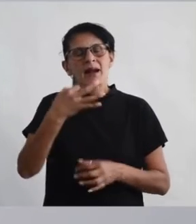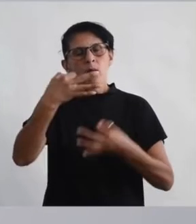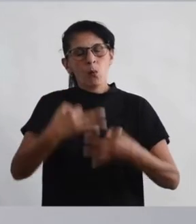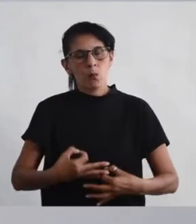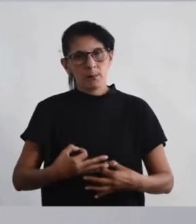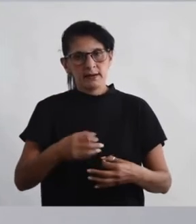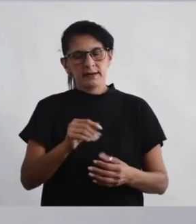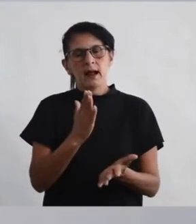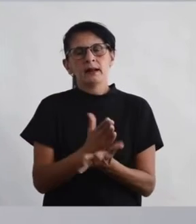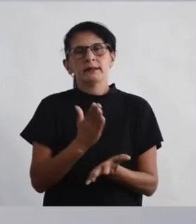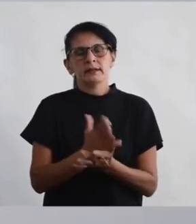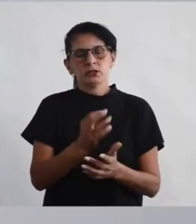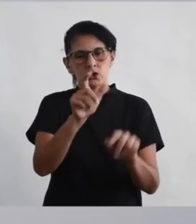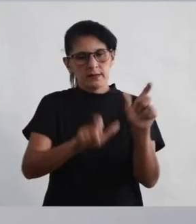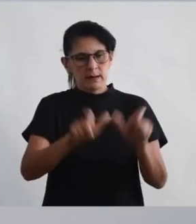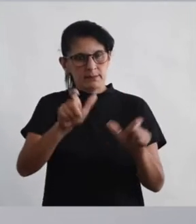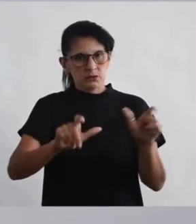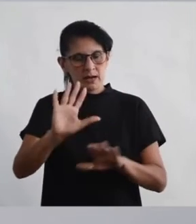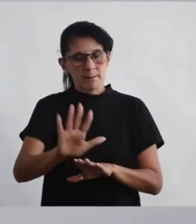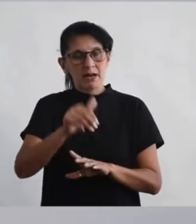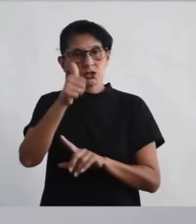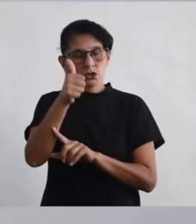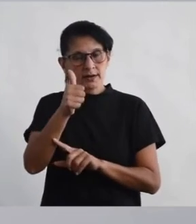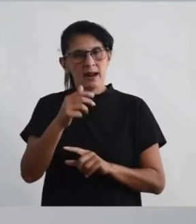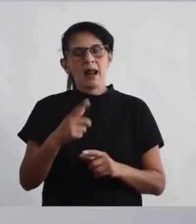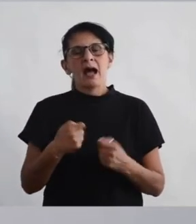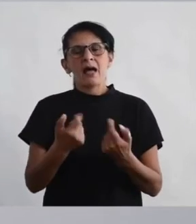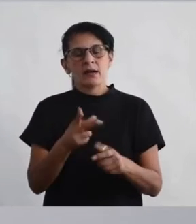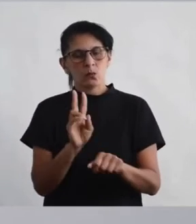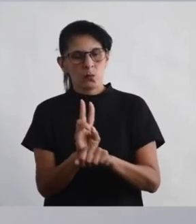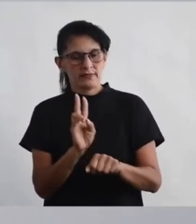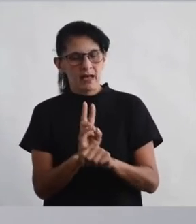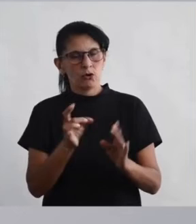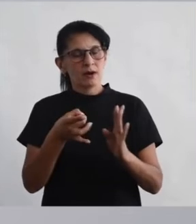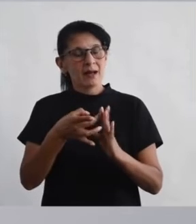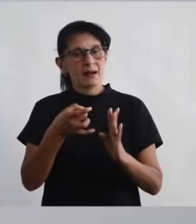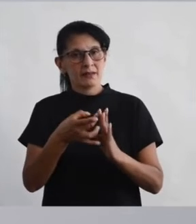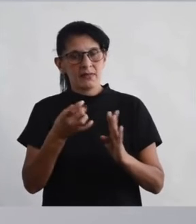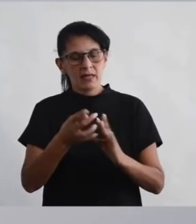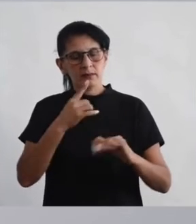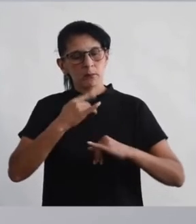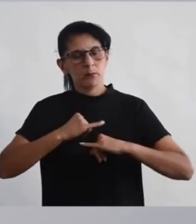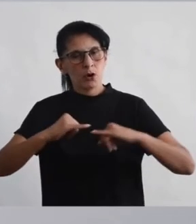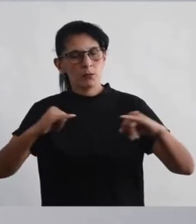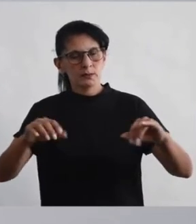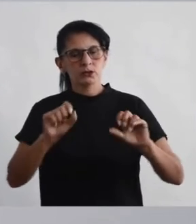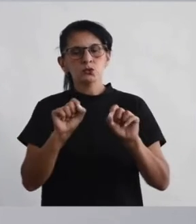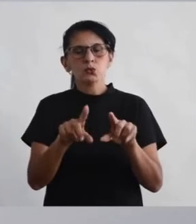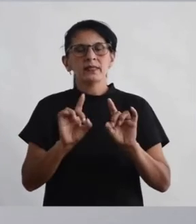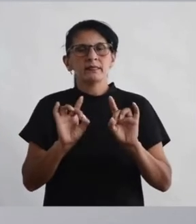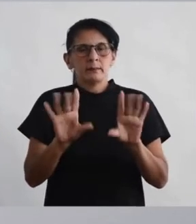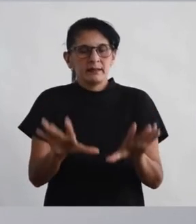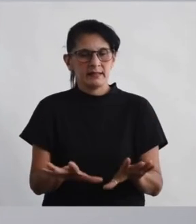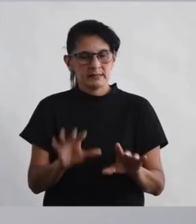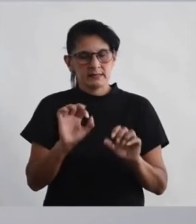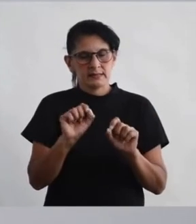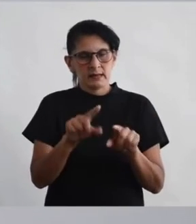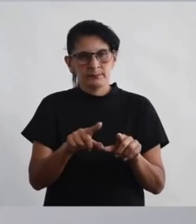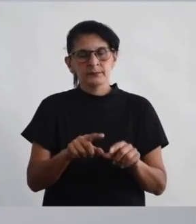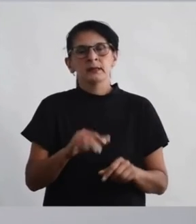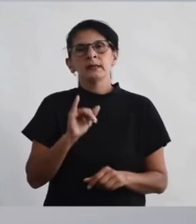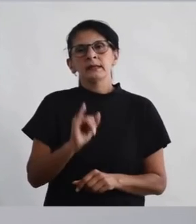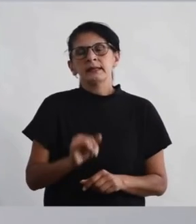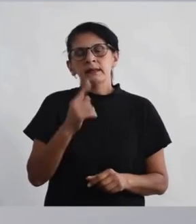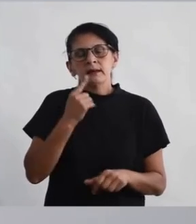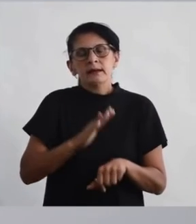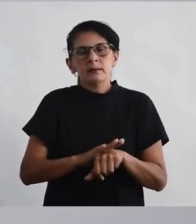de dar cumplimiento al derecho de las personas mayores a recibir cuidados de calidad, promoviendo su independencia y autonomía,